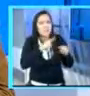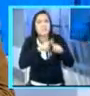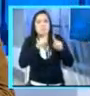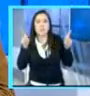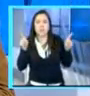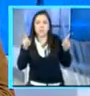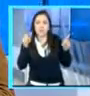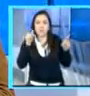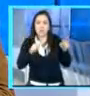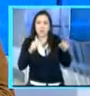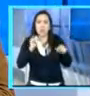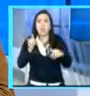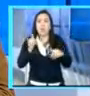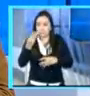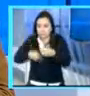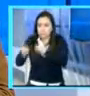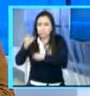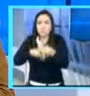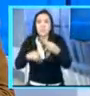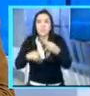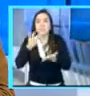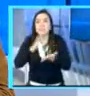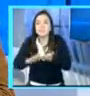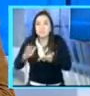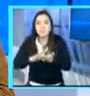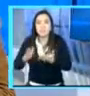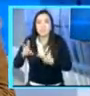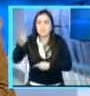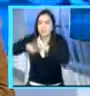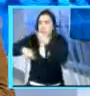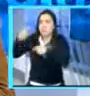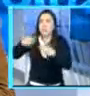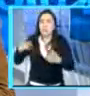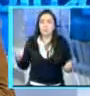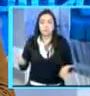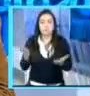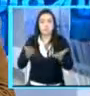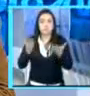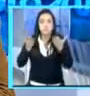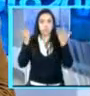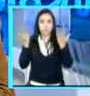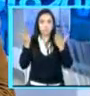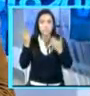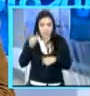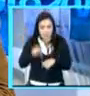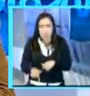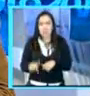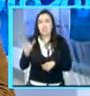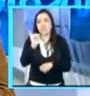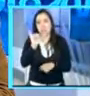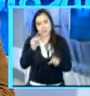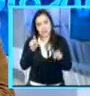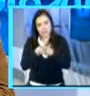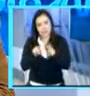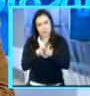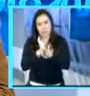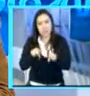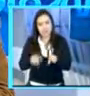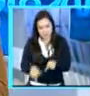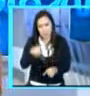inversor que quiso venir y apostar a lo que es Panamá. Estoy seguro que en Guatemala va a pasar lo mismo.